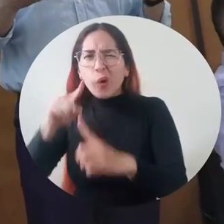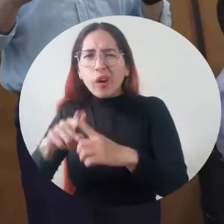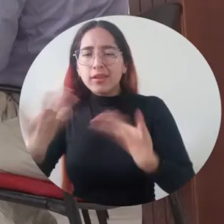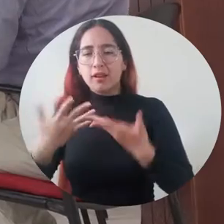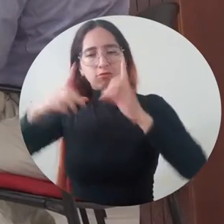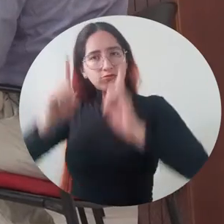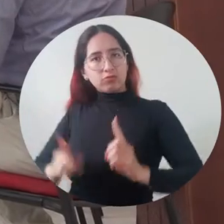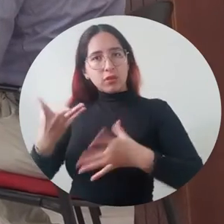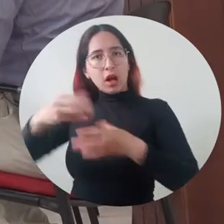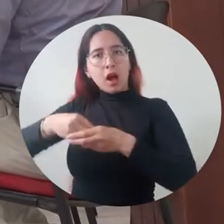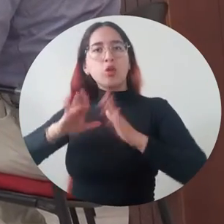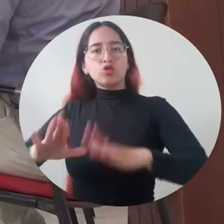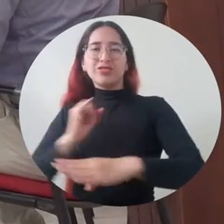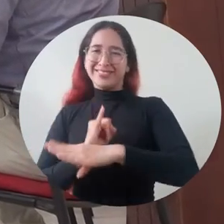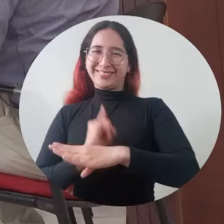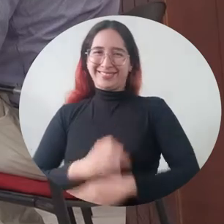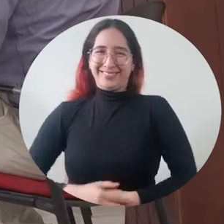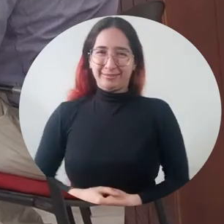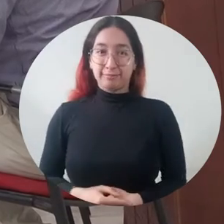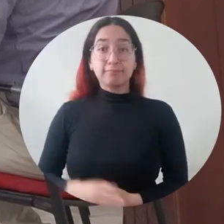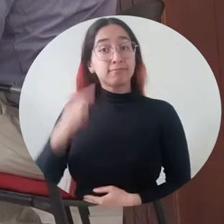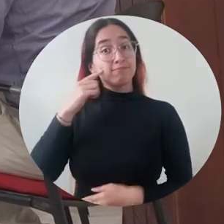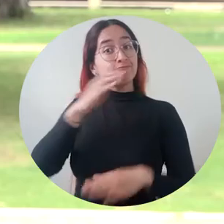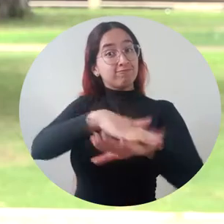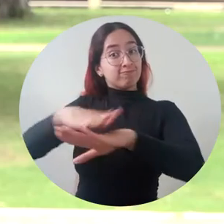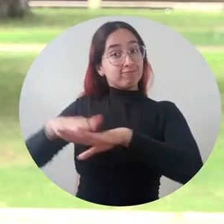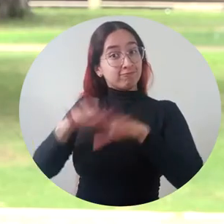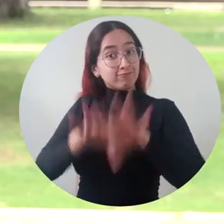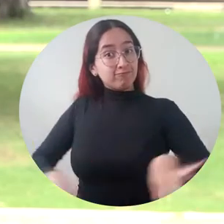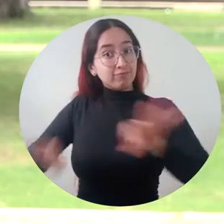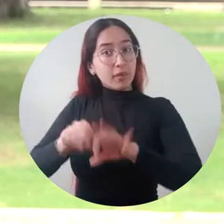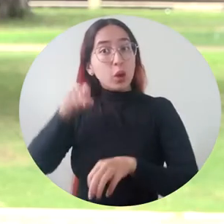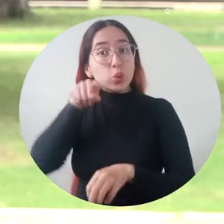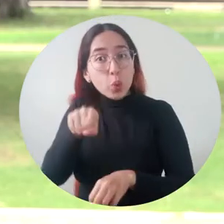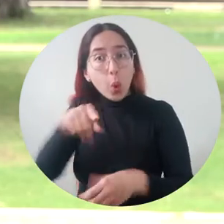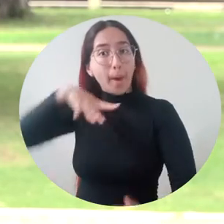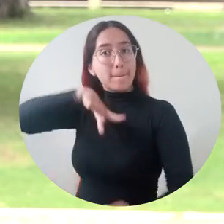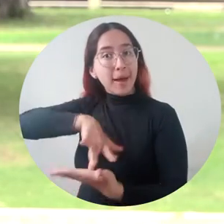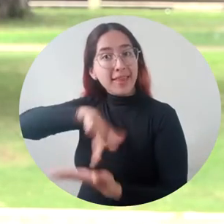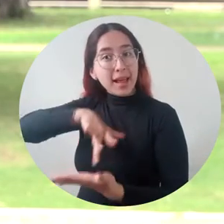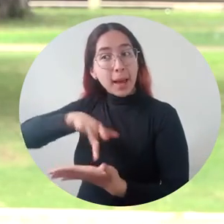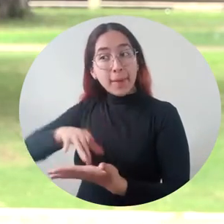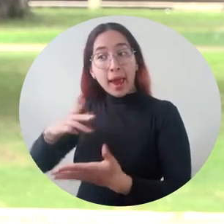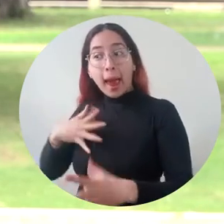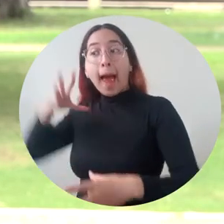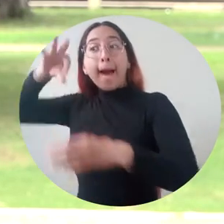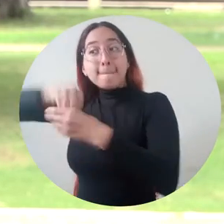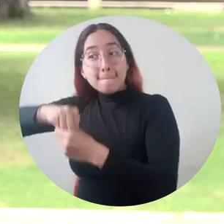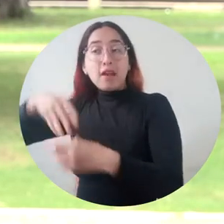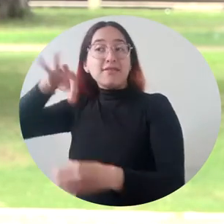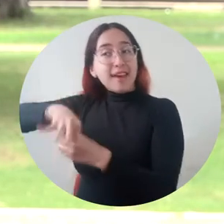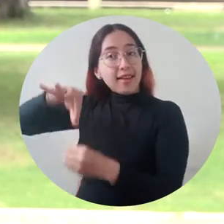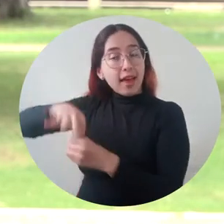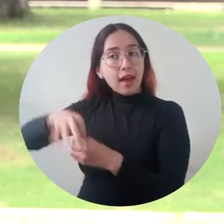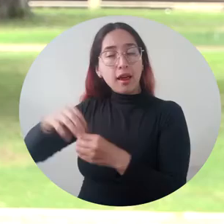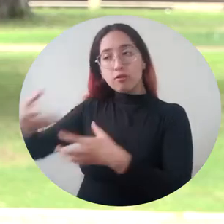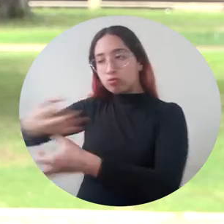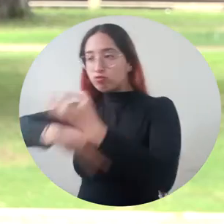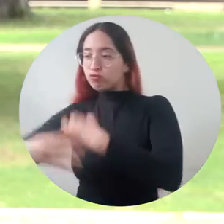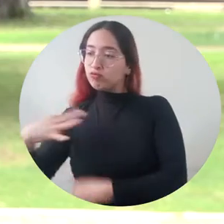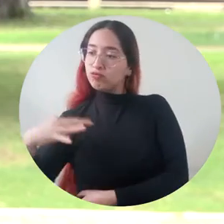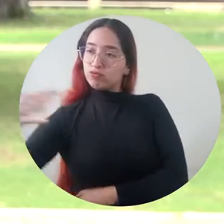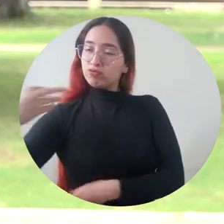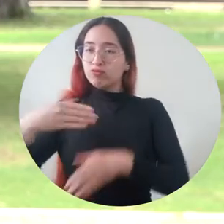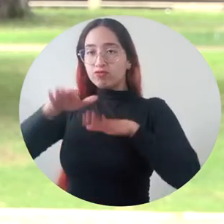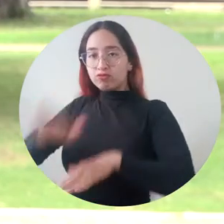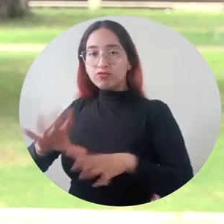de decisiones institucionales. Recordemos la importancia de tu participación en las elecciones a la representación de